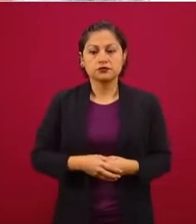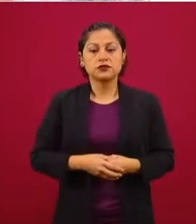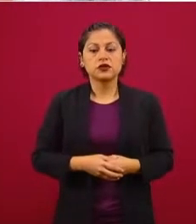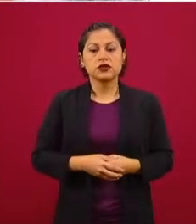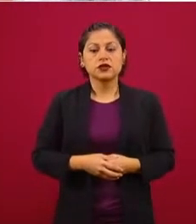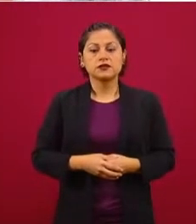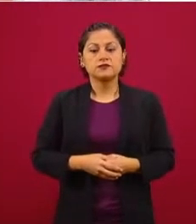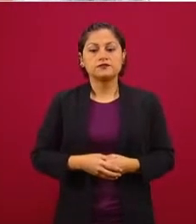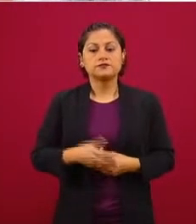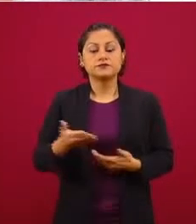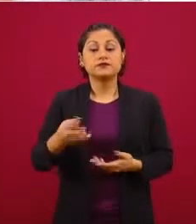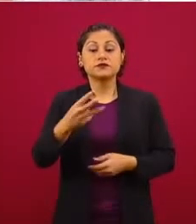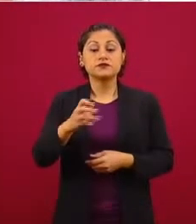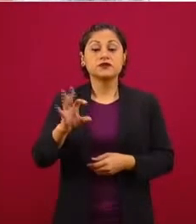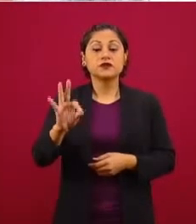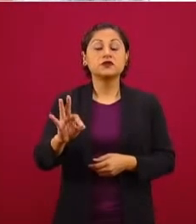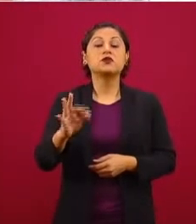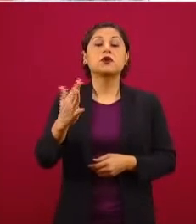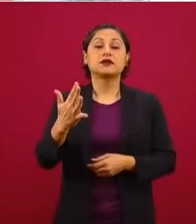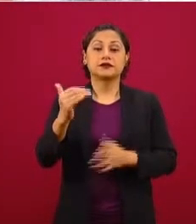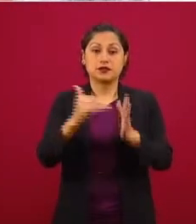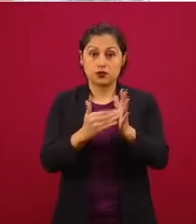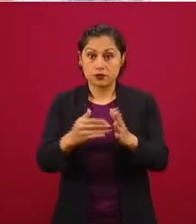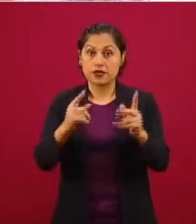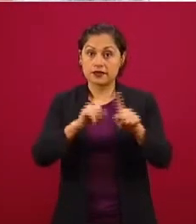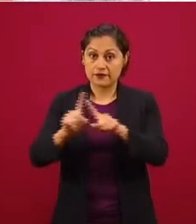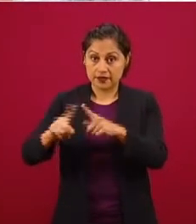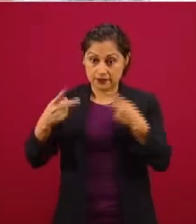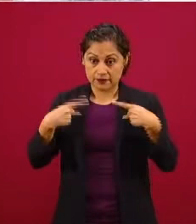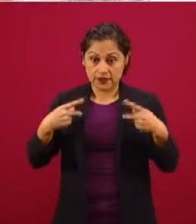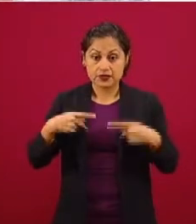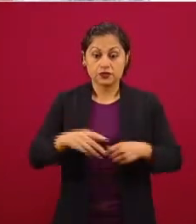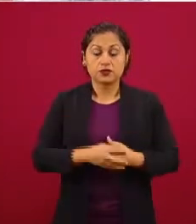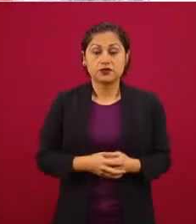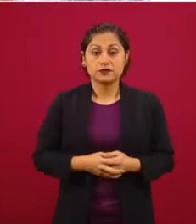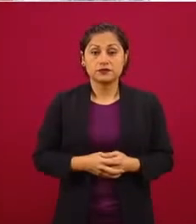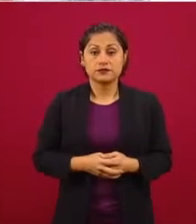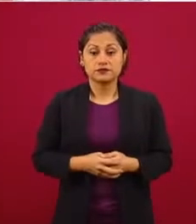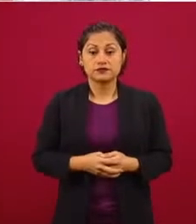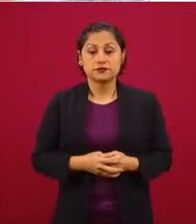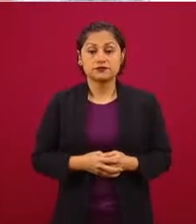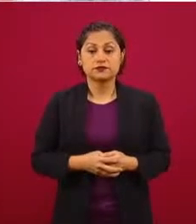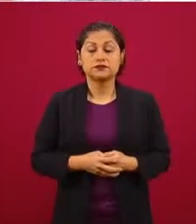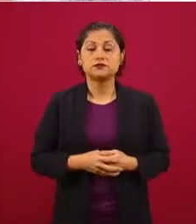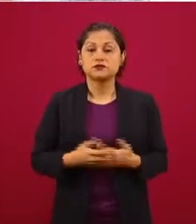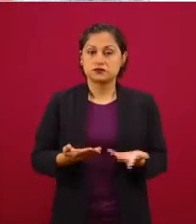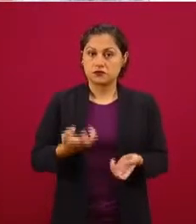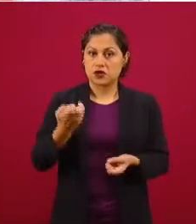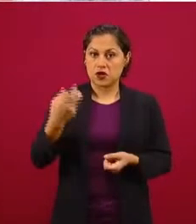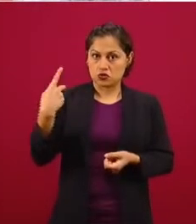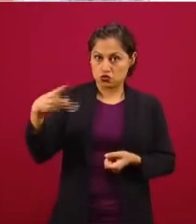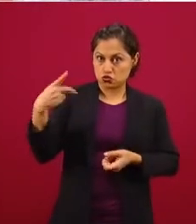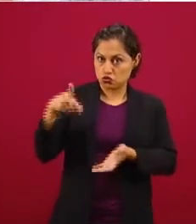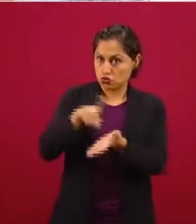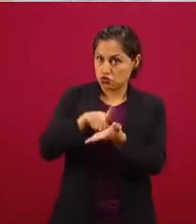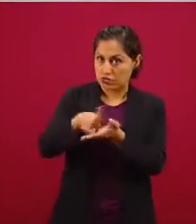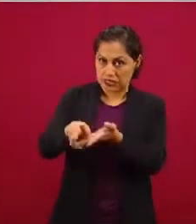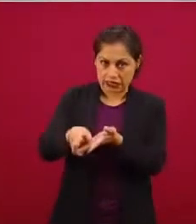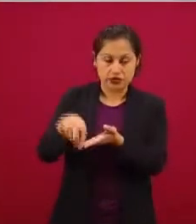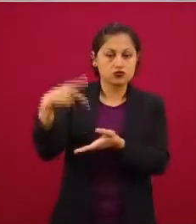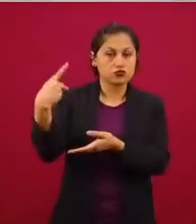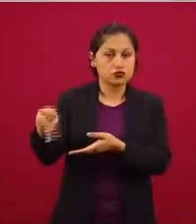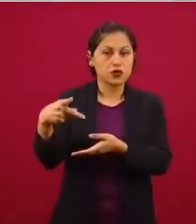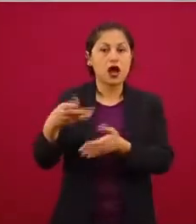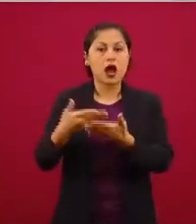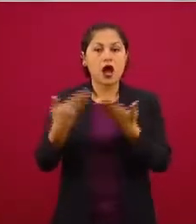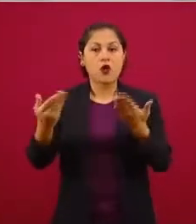derechohabientes, también decir que ahora que son derechos para ellos, son derechohabientes, ya no